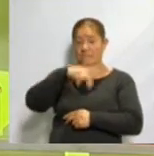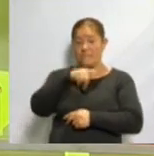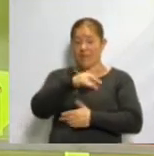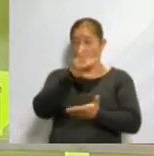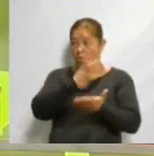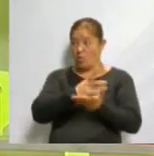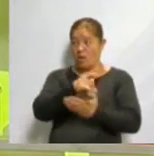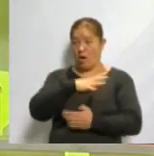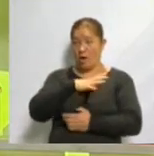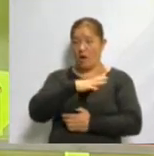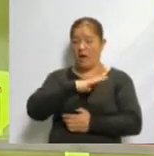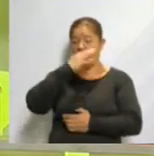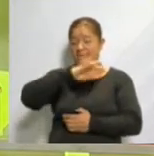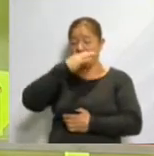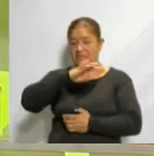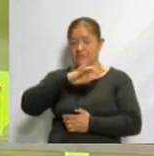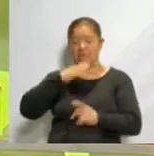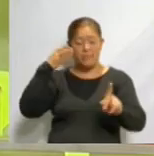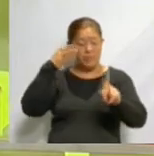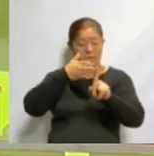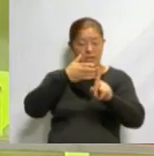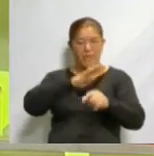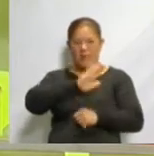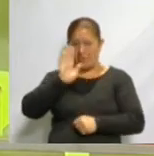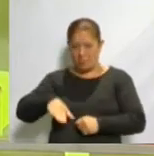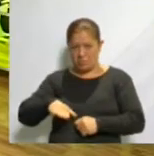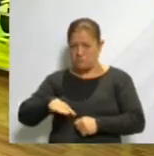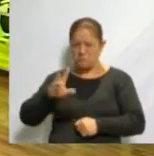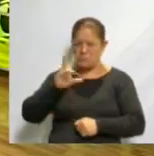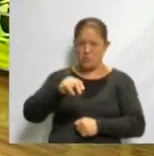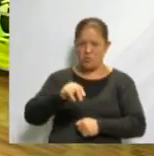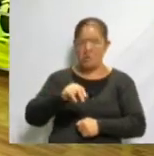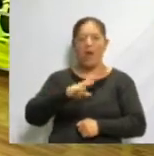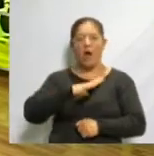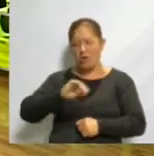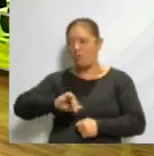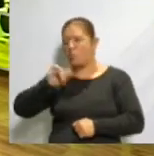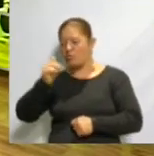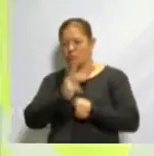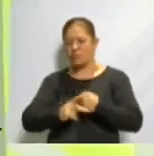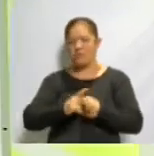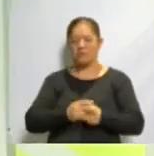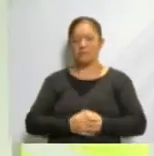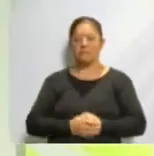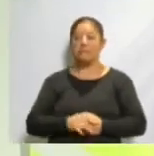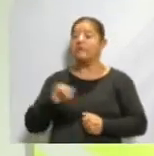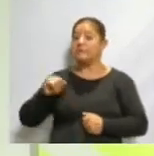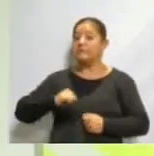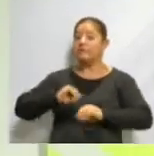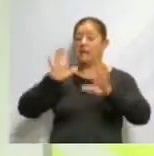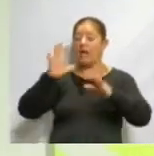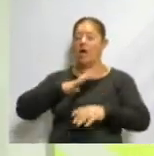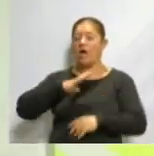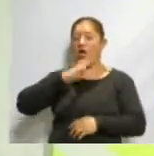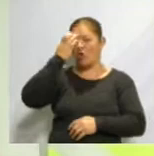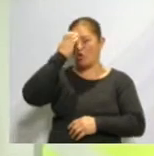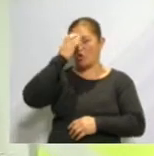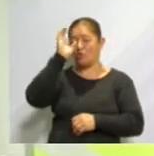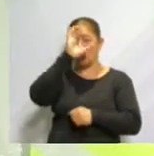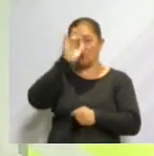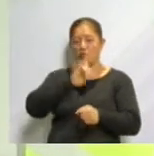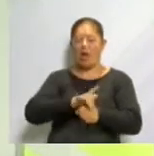que tiene una celebración relacionada con la muerte? Claro, Cris. Hay otros países que cuentan culturalmente tienen algunas celebraciones